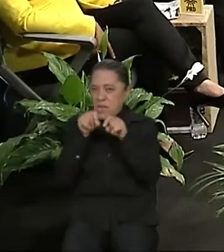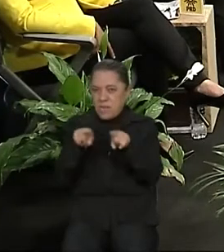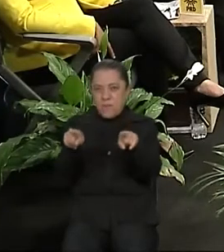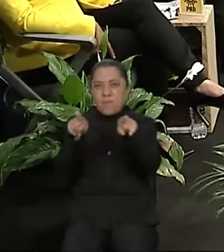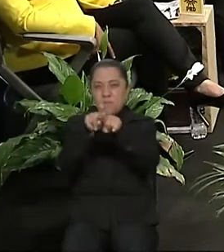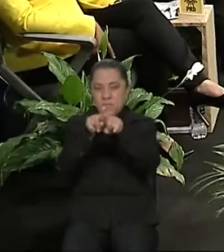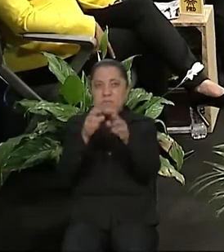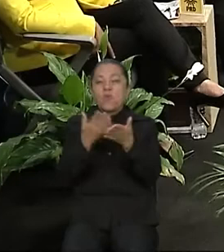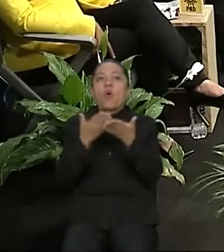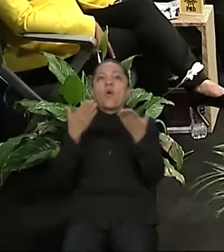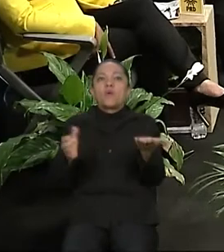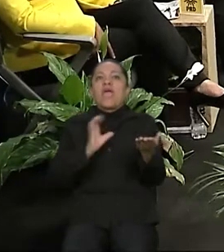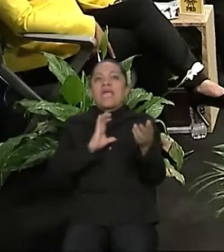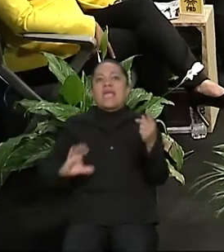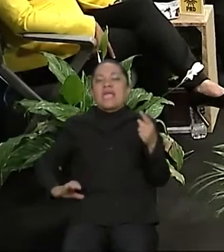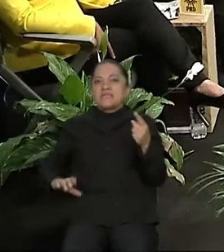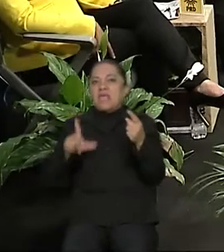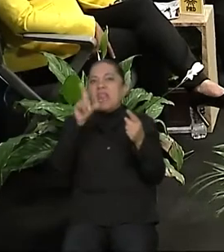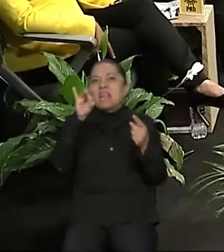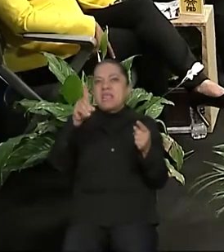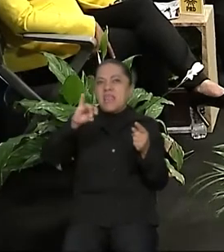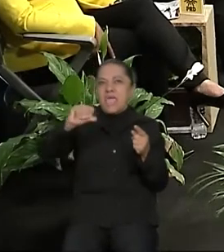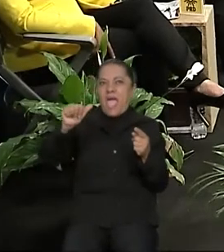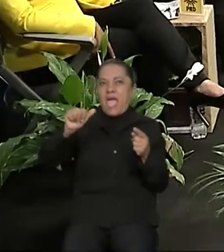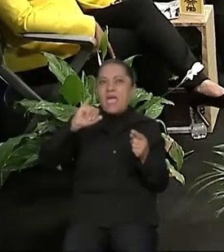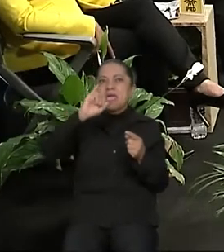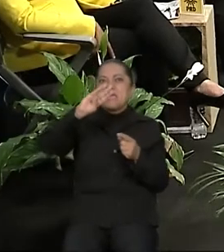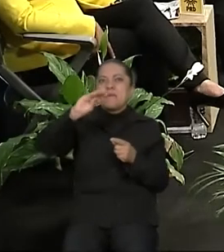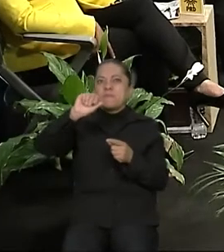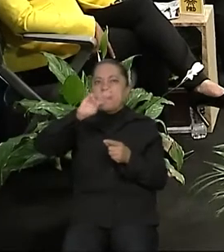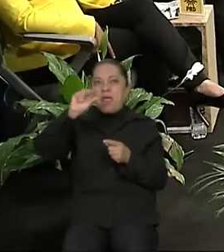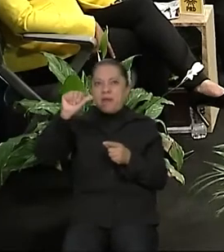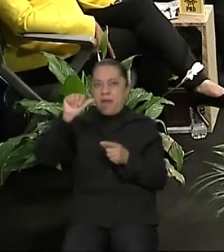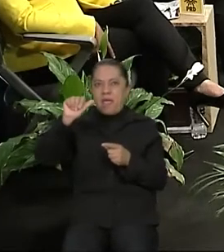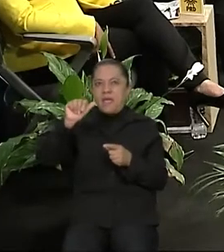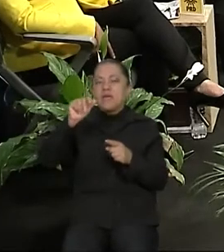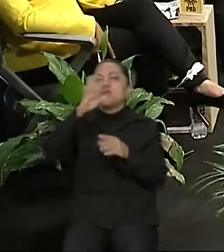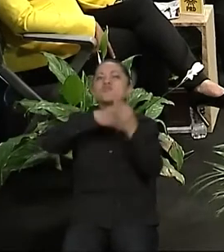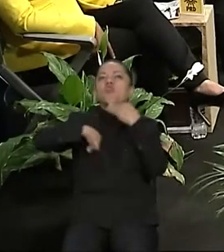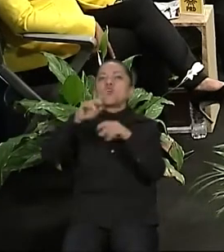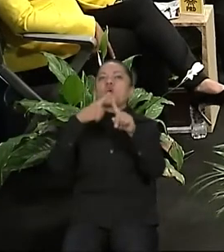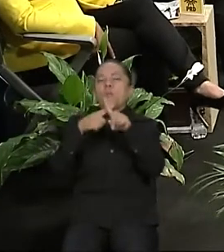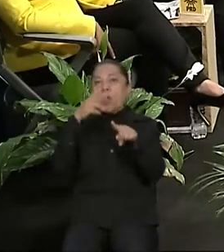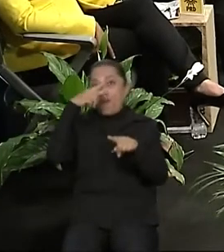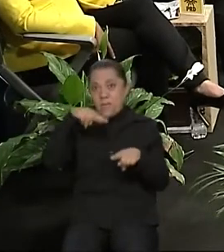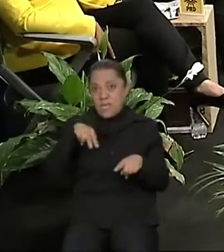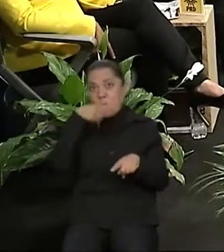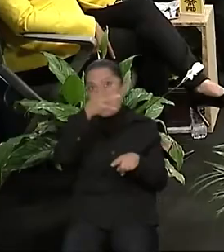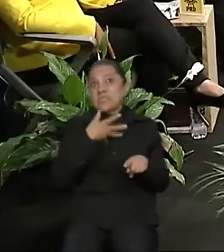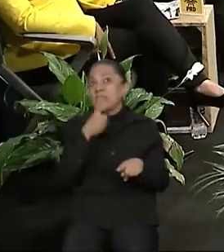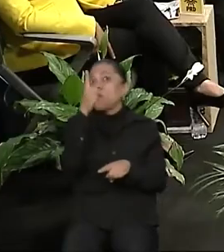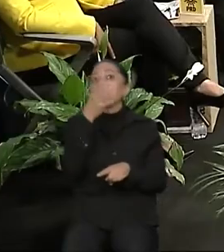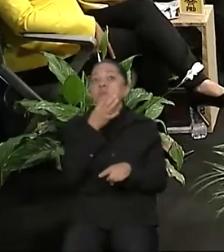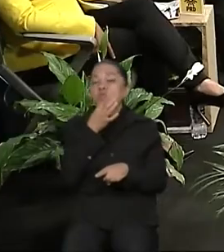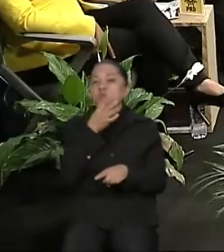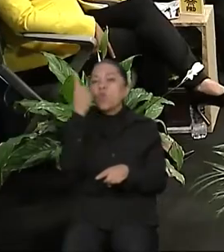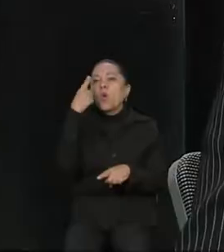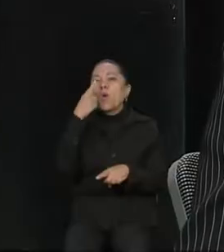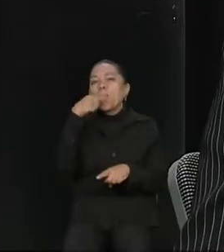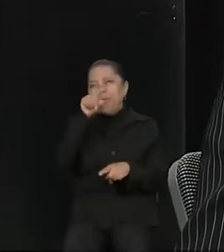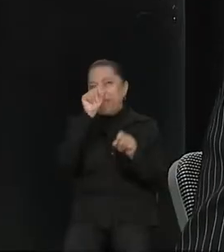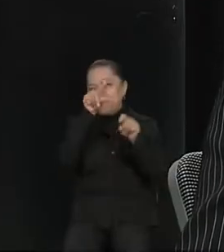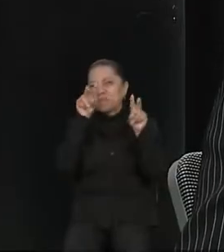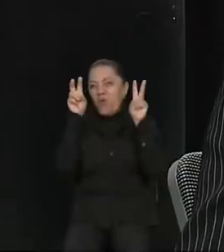candidata Lilia Ibarra Campos de Todos por México. Candidata tendrá un minuto para su réplica. Adelante. Muchas gracias.